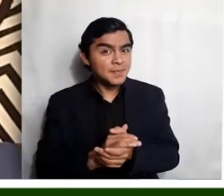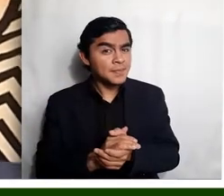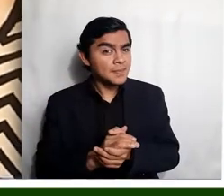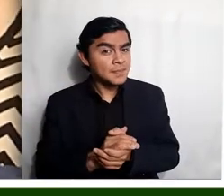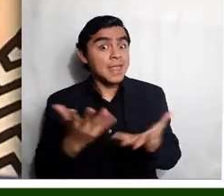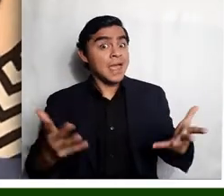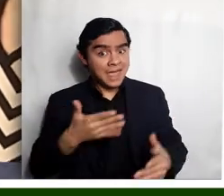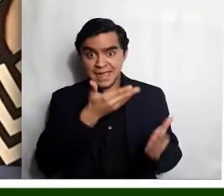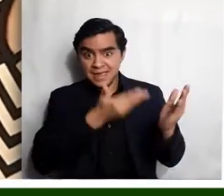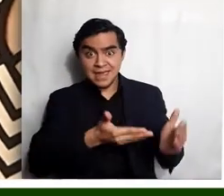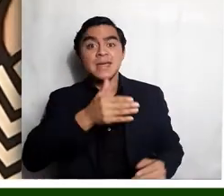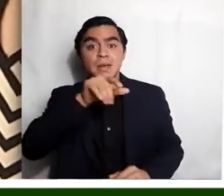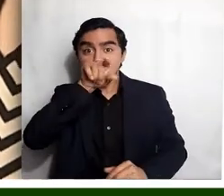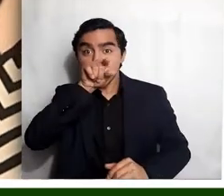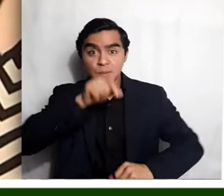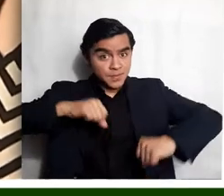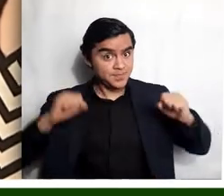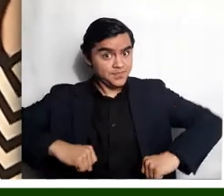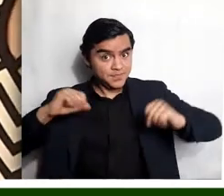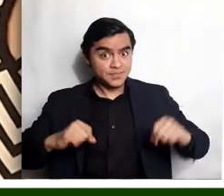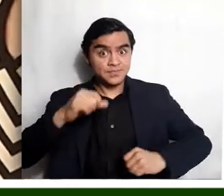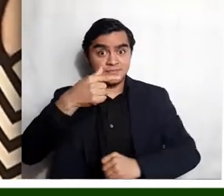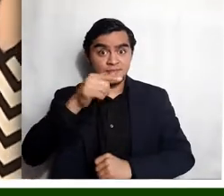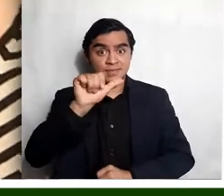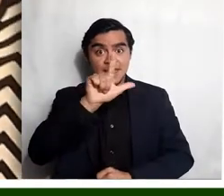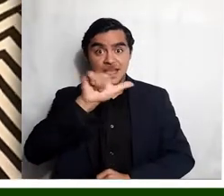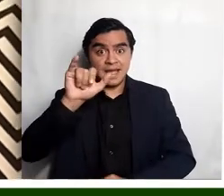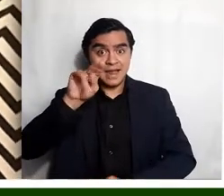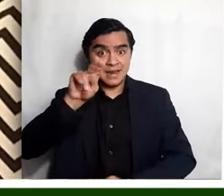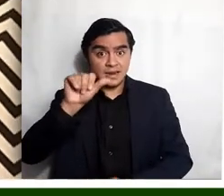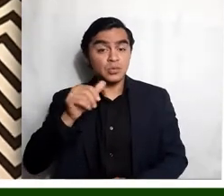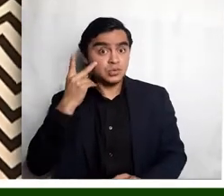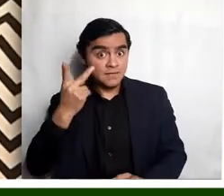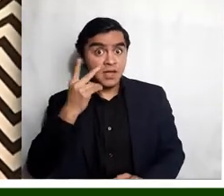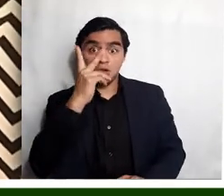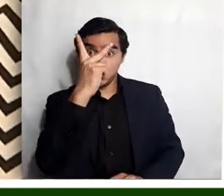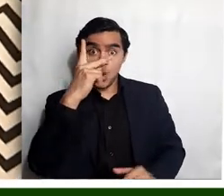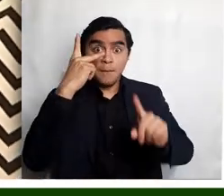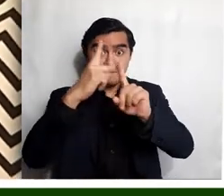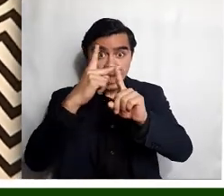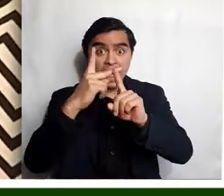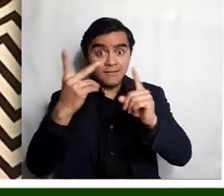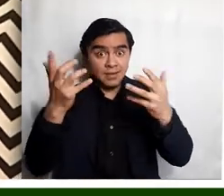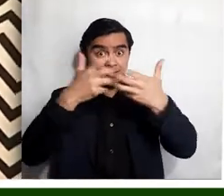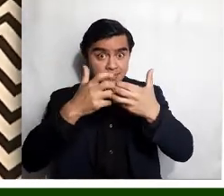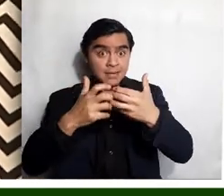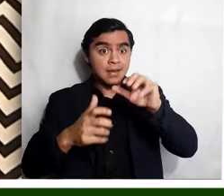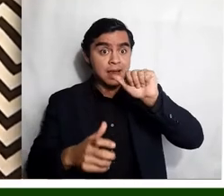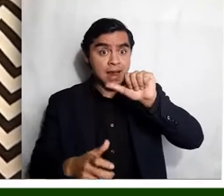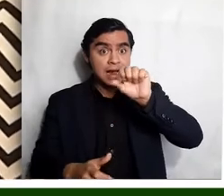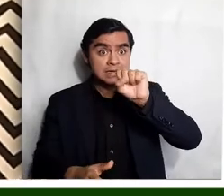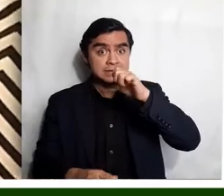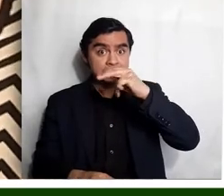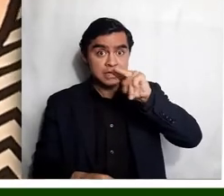la gallina. ¿Verdad? La gallina. Pero si ustedes ven, hay dos palabras que riman. Aseñorada y